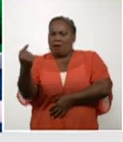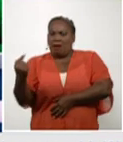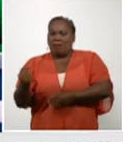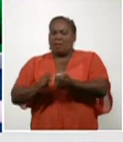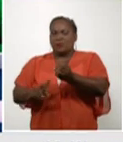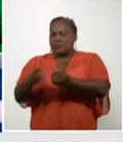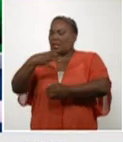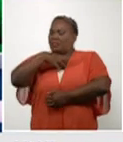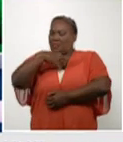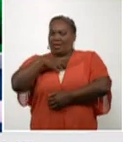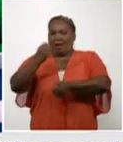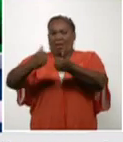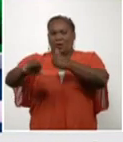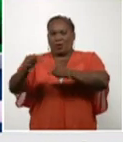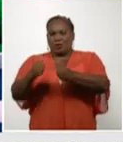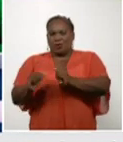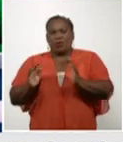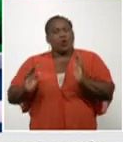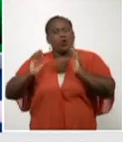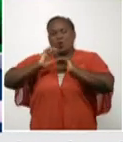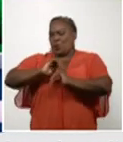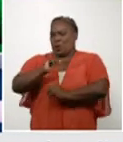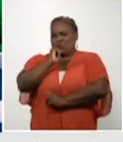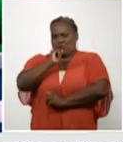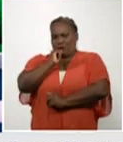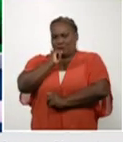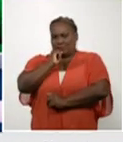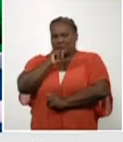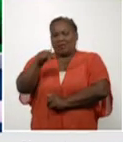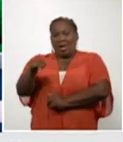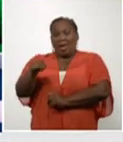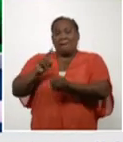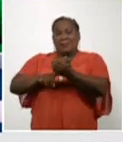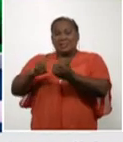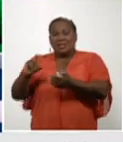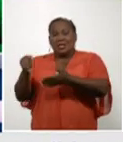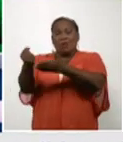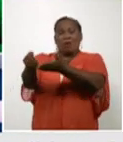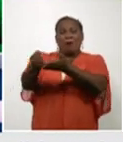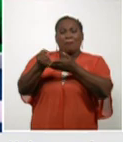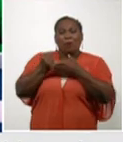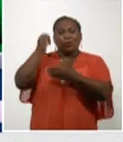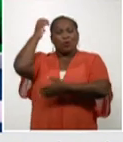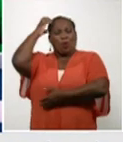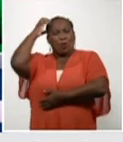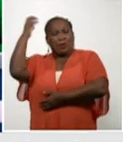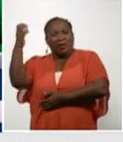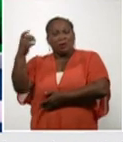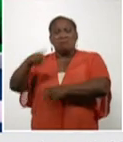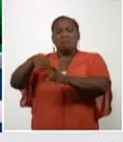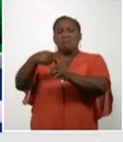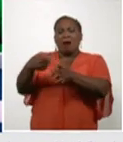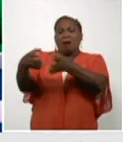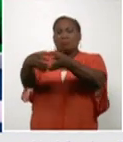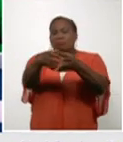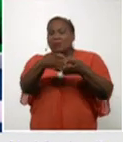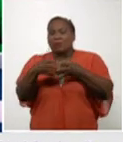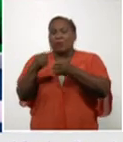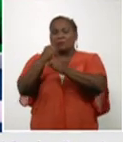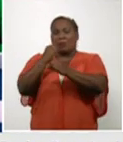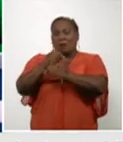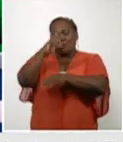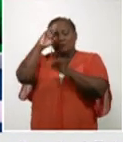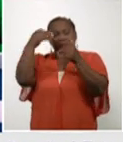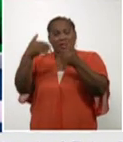que bajo la conducción del partido, del gobierno y con todos los equipos de trabajo que hay ahí, el equipo de salud y